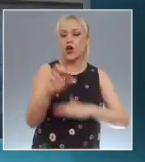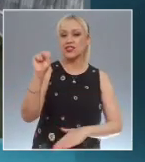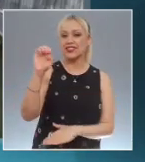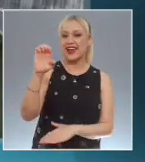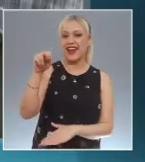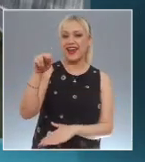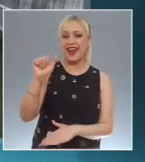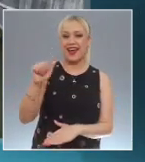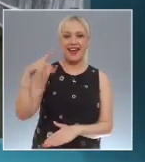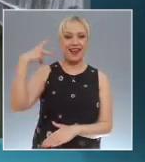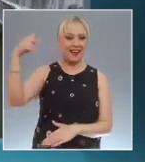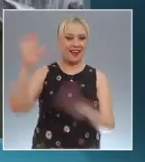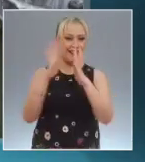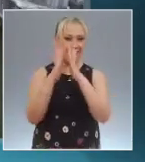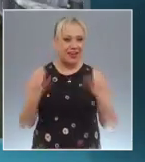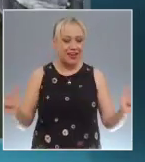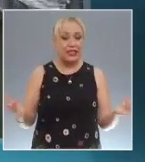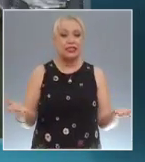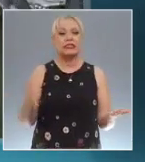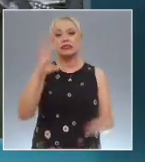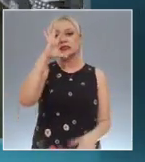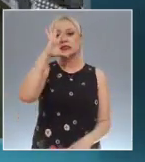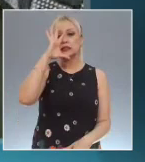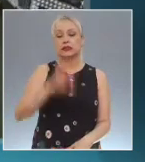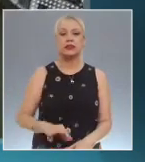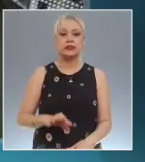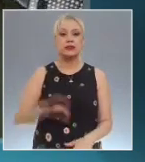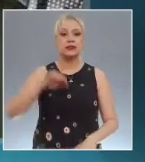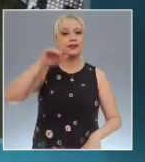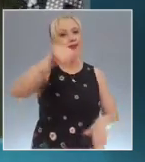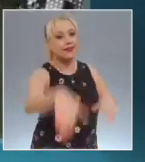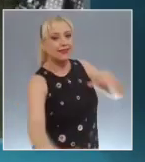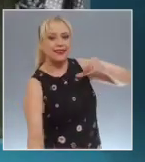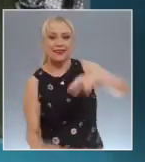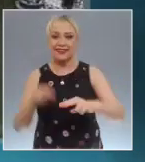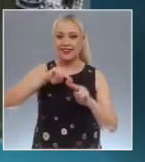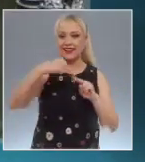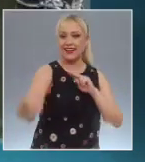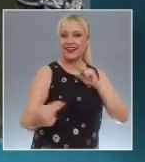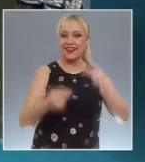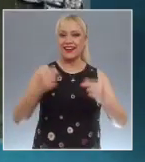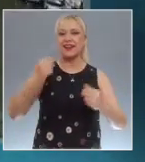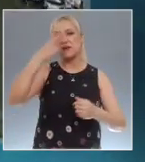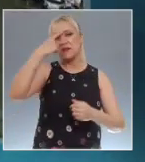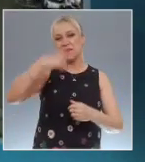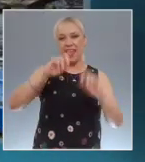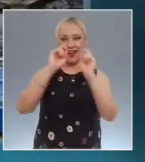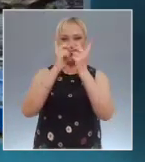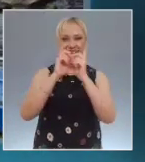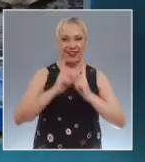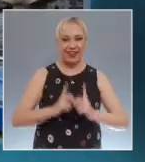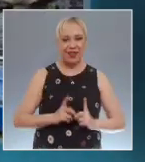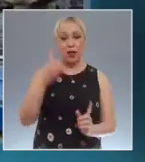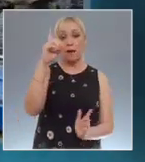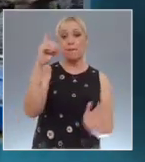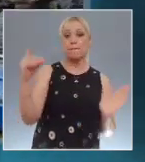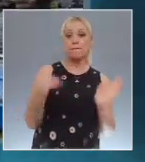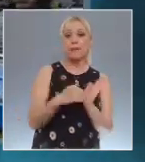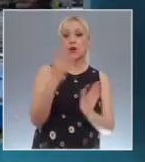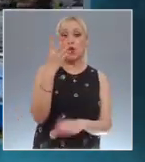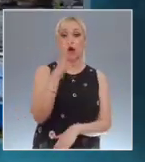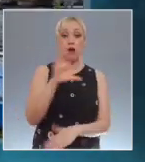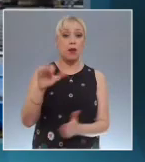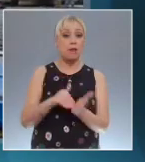abiertas al no tener niveles de calidad aceptables. París invirtió 1.400 millones de euros para mejorar instalaciones